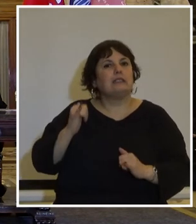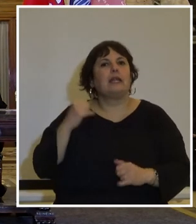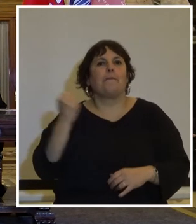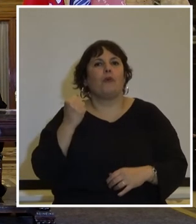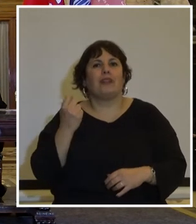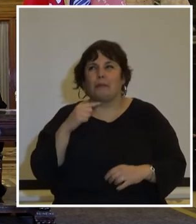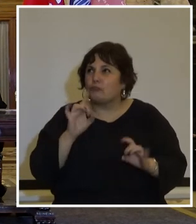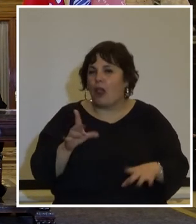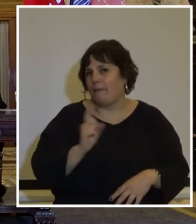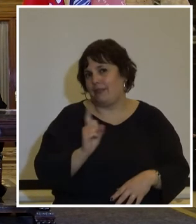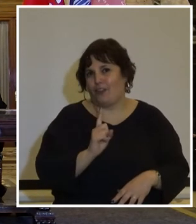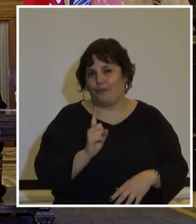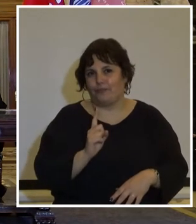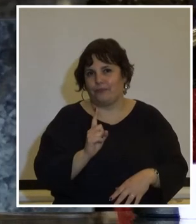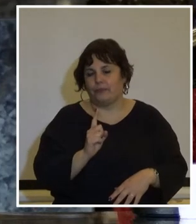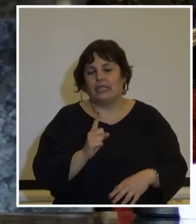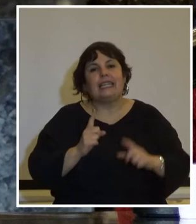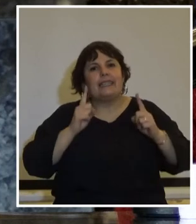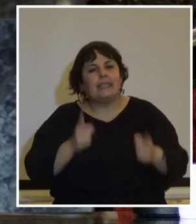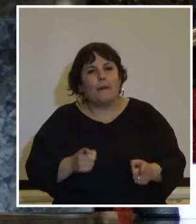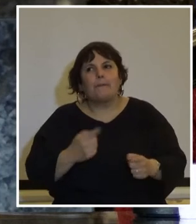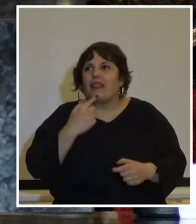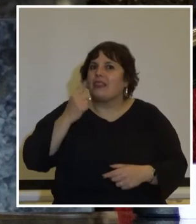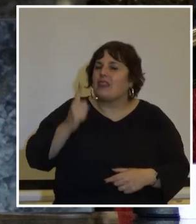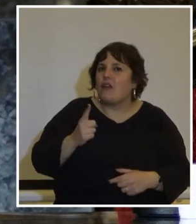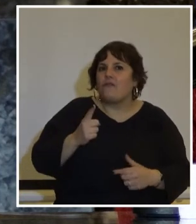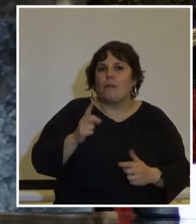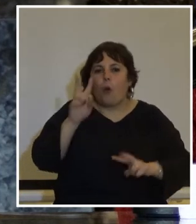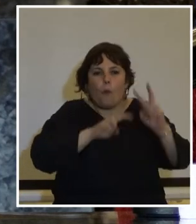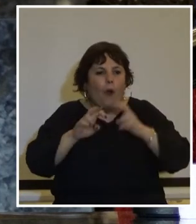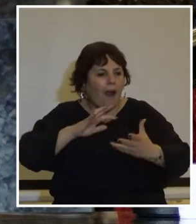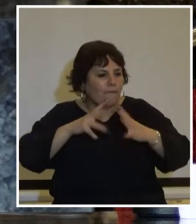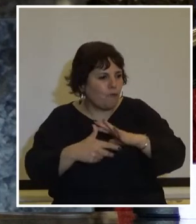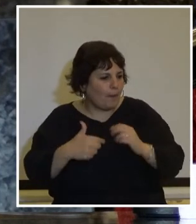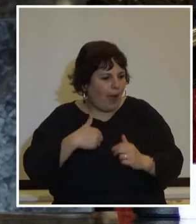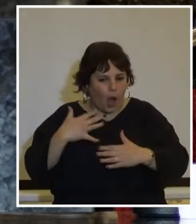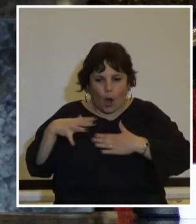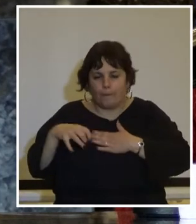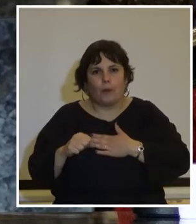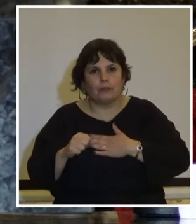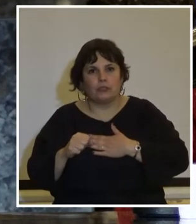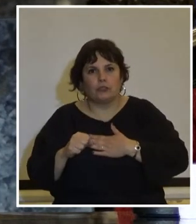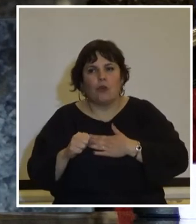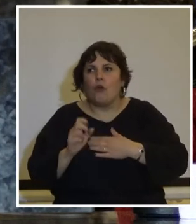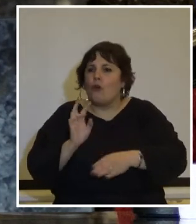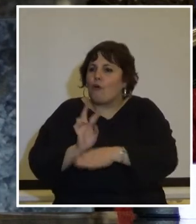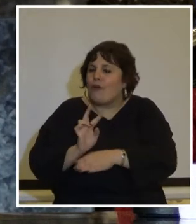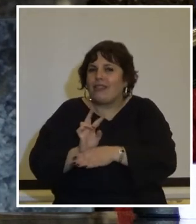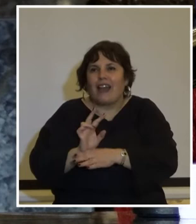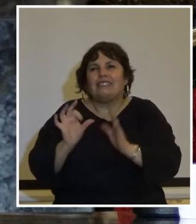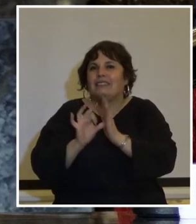pero no es solo eso sino también que debemos encontrar la forma de comprometernos de cuidar nuestra democracia en